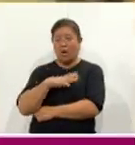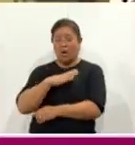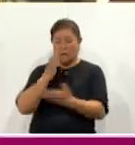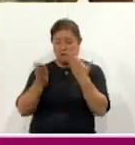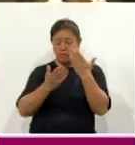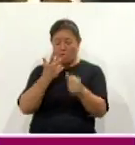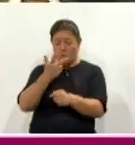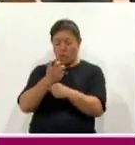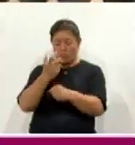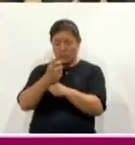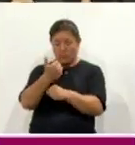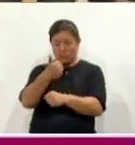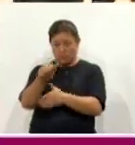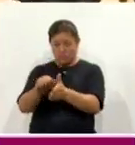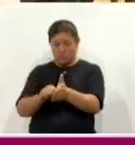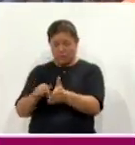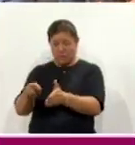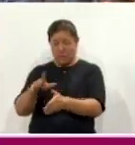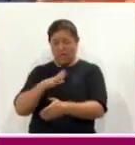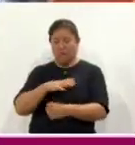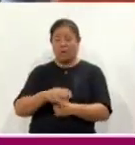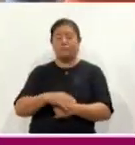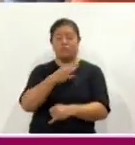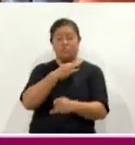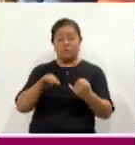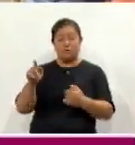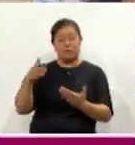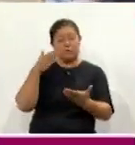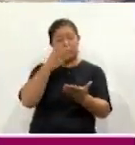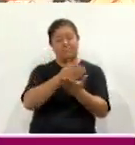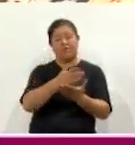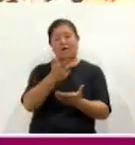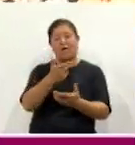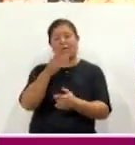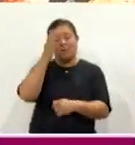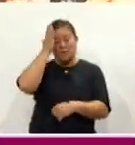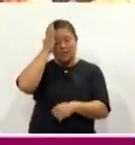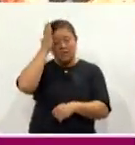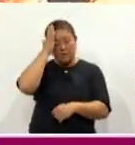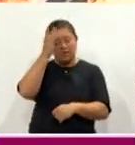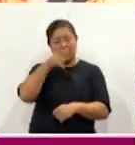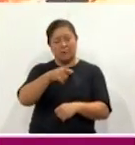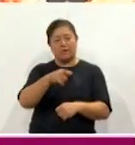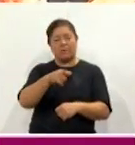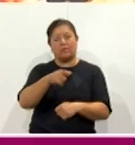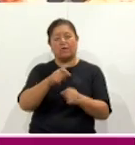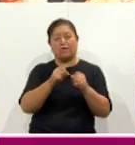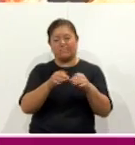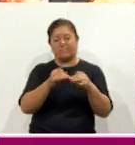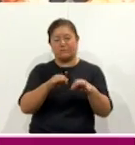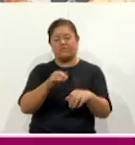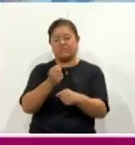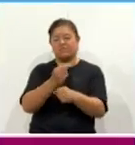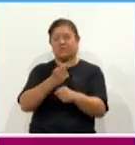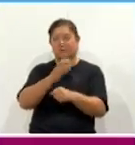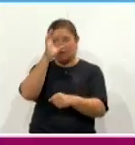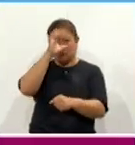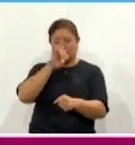Finalmente, la gobernadora visitó las áreas directivas de la Secretaría de Cultura. Para Corazis Noticias, Edith López.